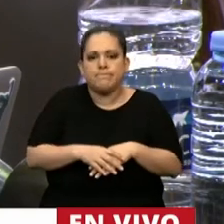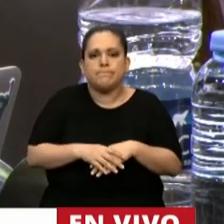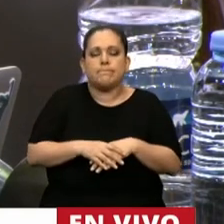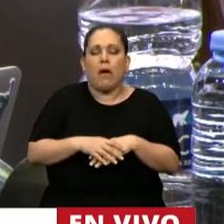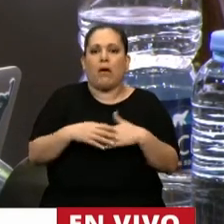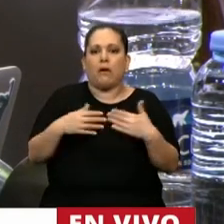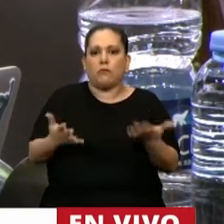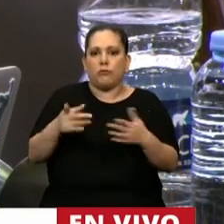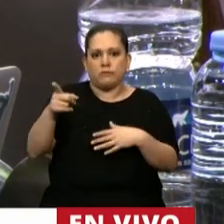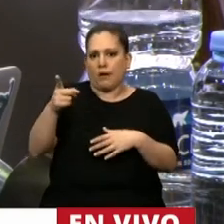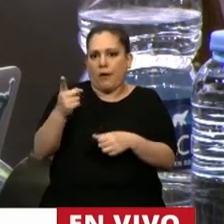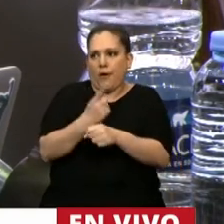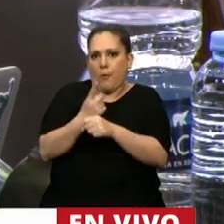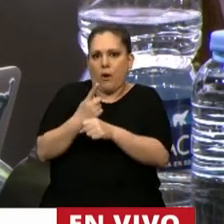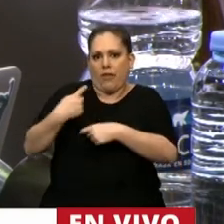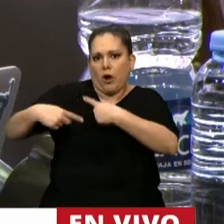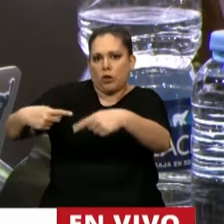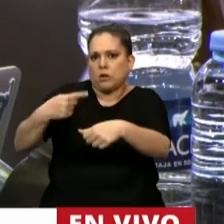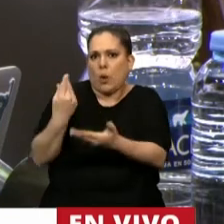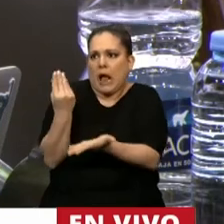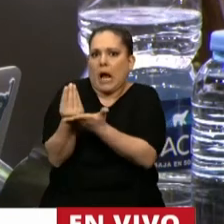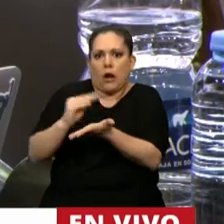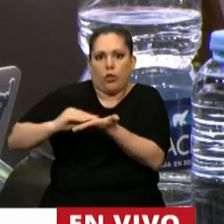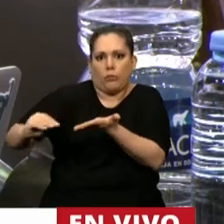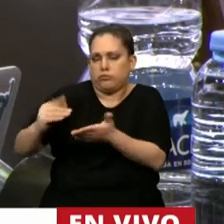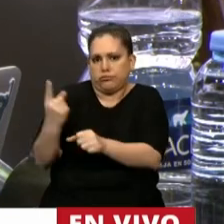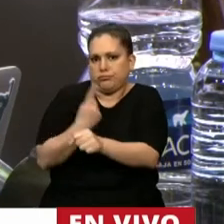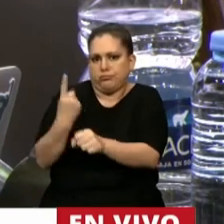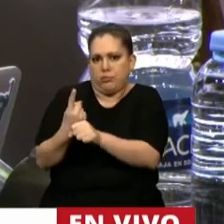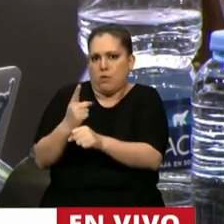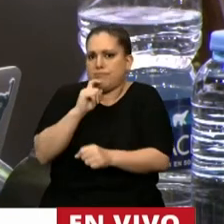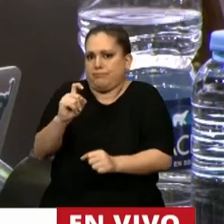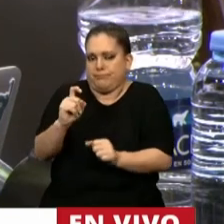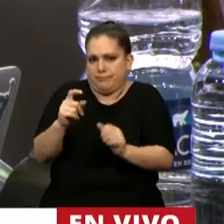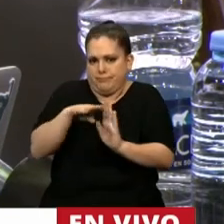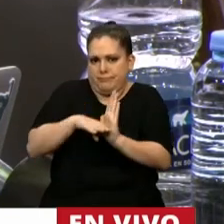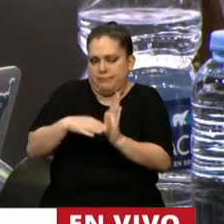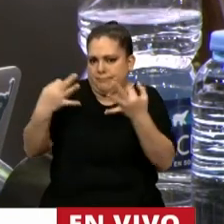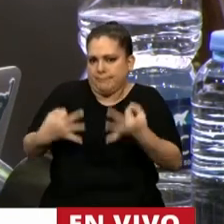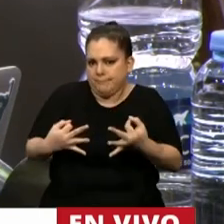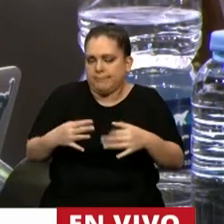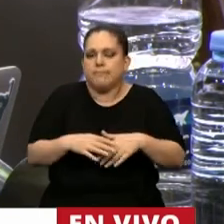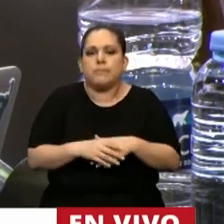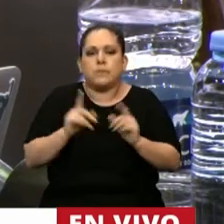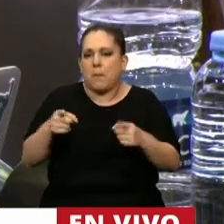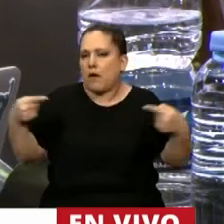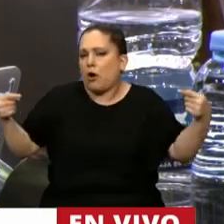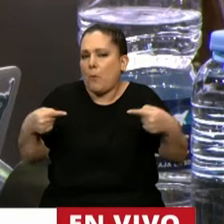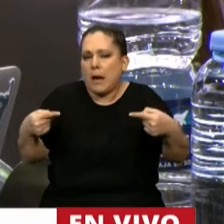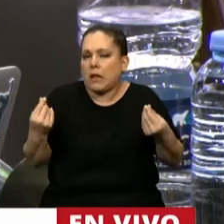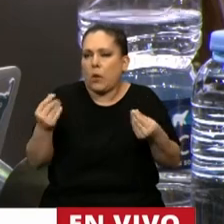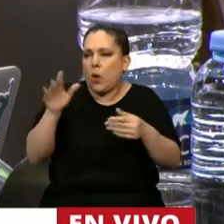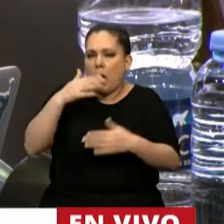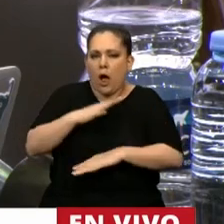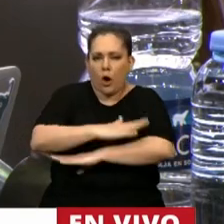mismo no se encuentre moralmente habilitado para el cargo. Por cierto, totalmente incompatible con este tipo de